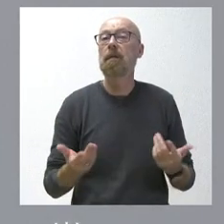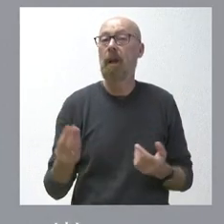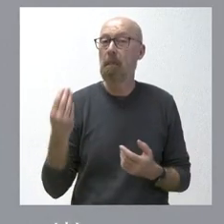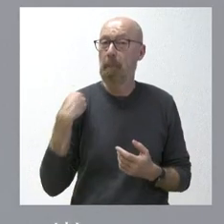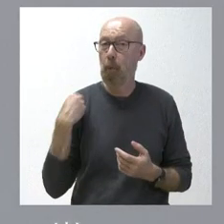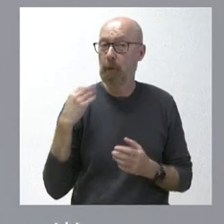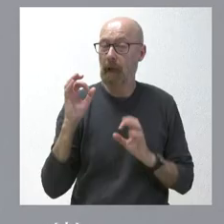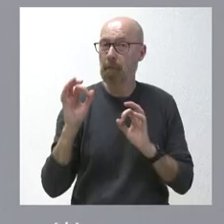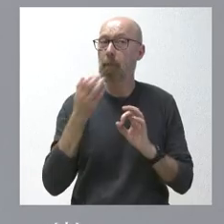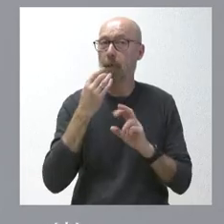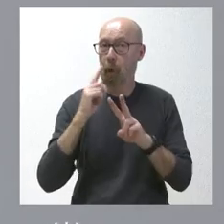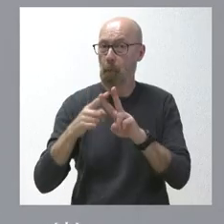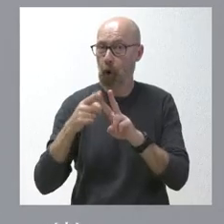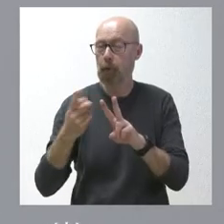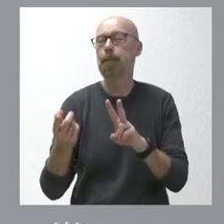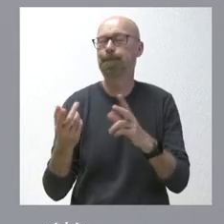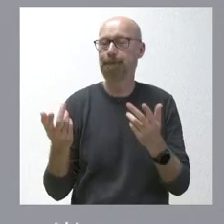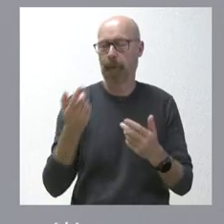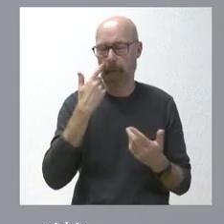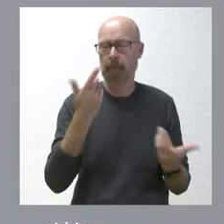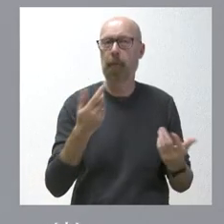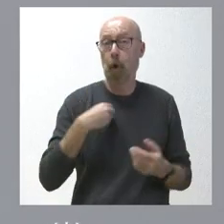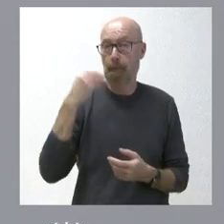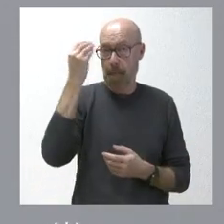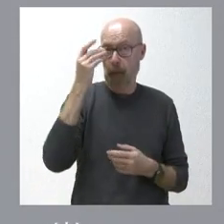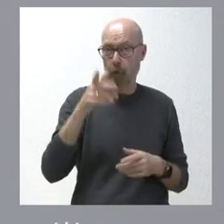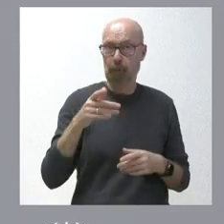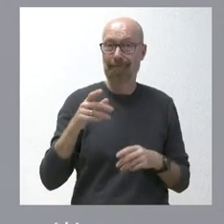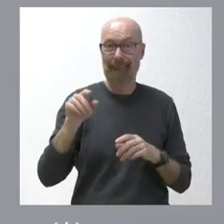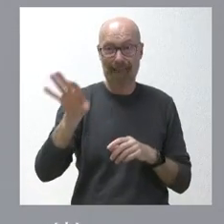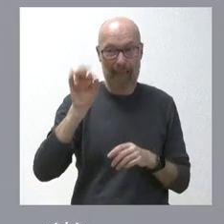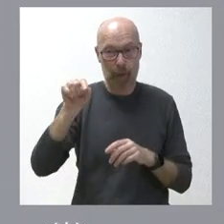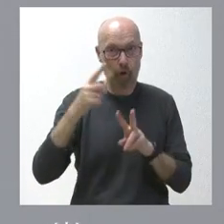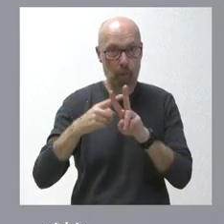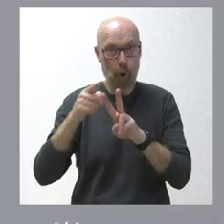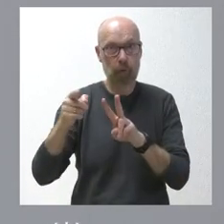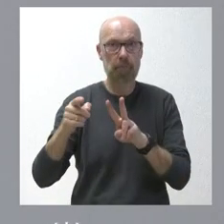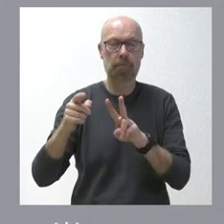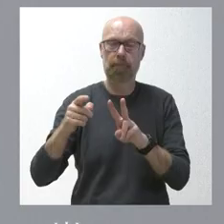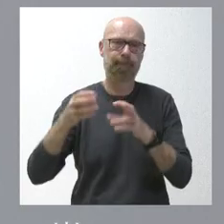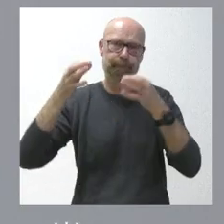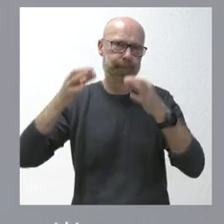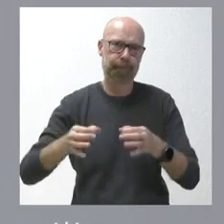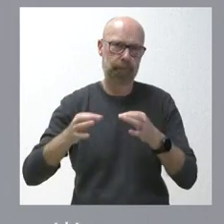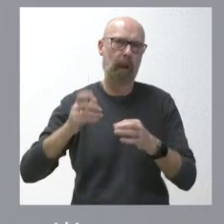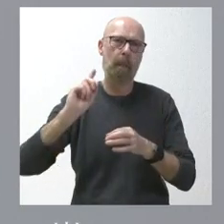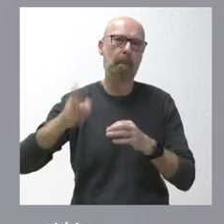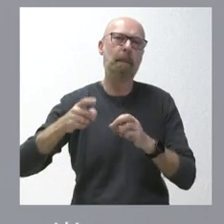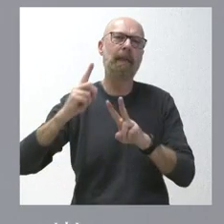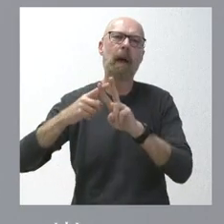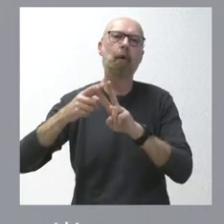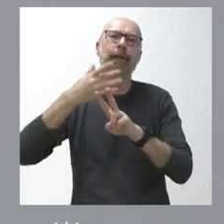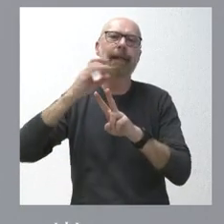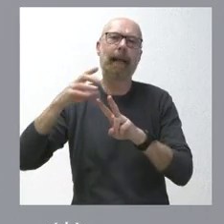expresamente por Vox. Yo creo que con esta decisión se confirma que quien manda en Vox claramente son las estructuras